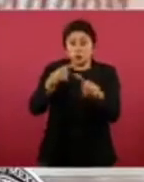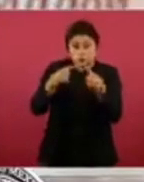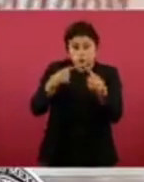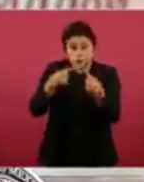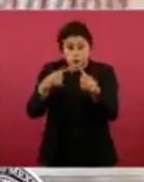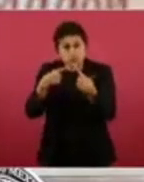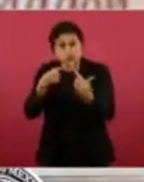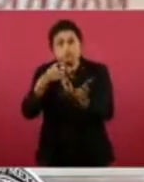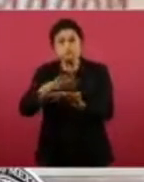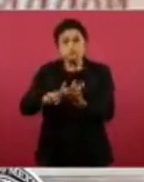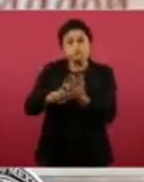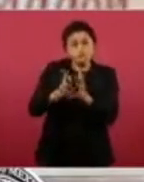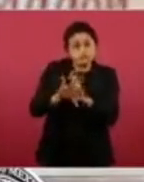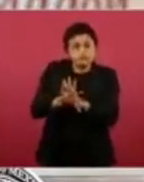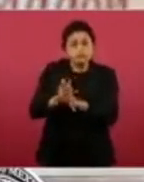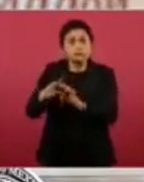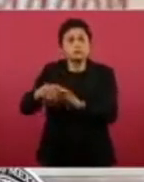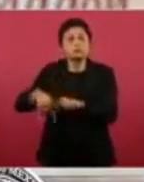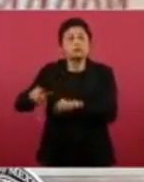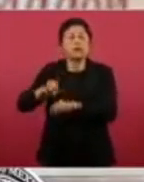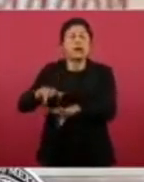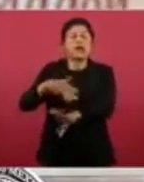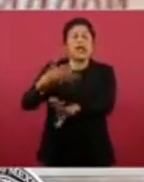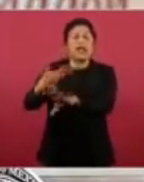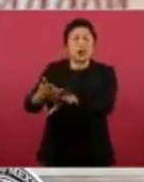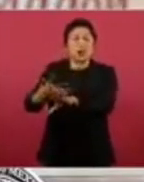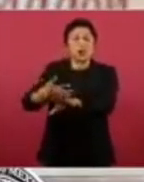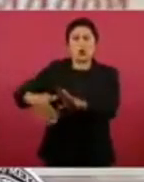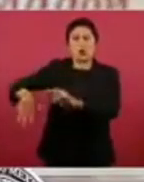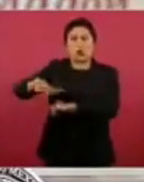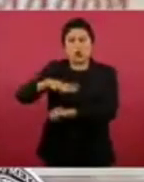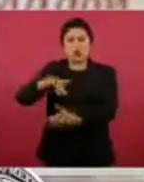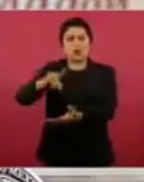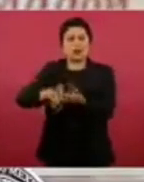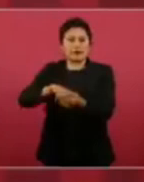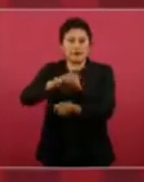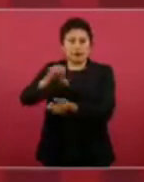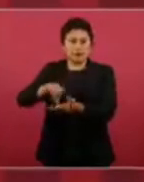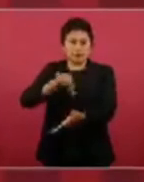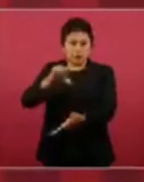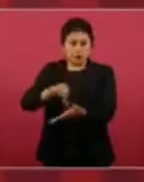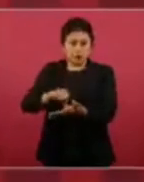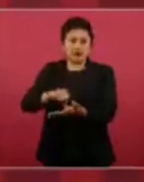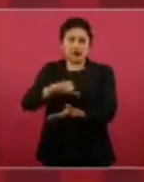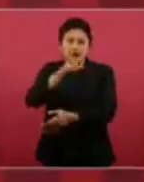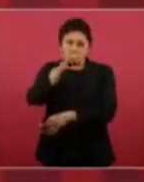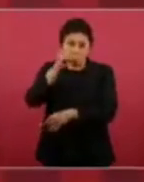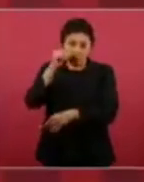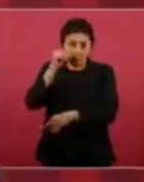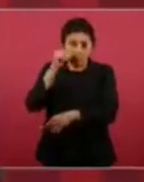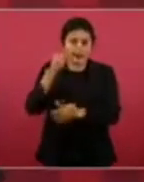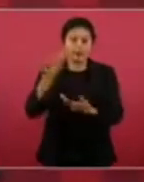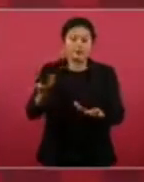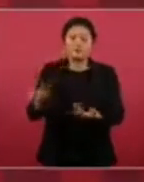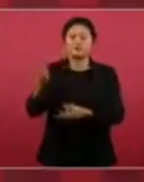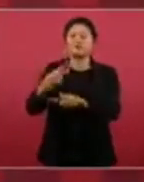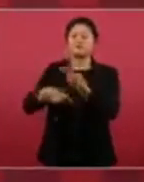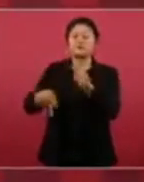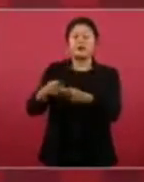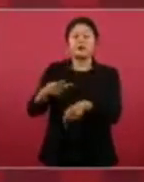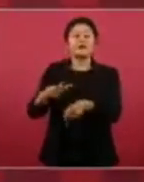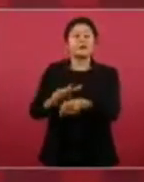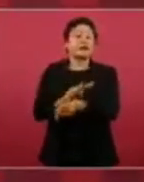agresiones contra la población civil en Ciudad Juárez, dando como resultado nueve